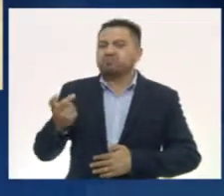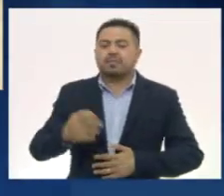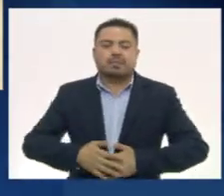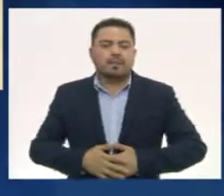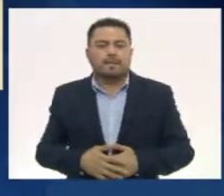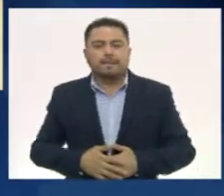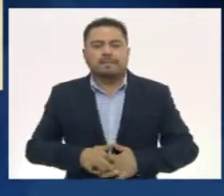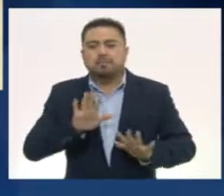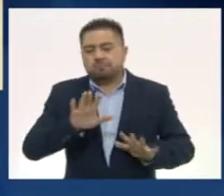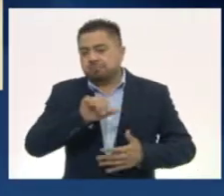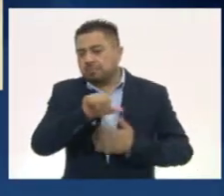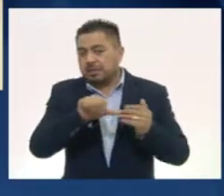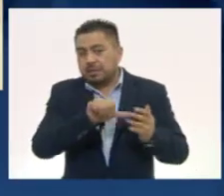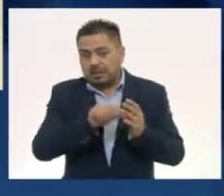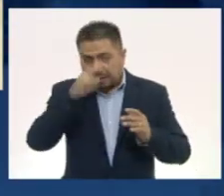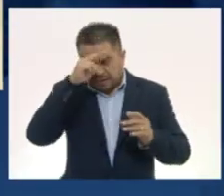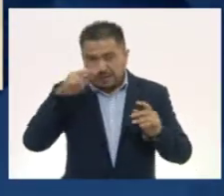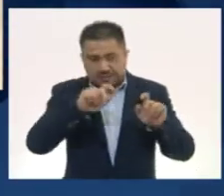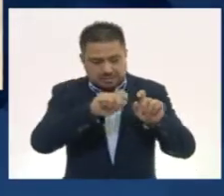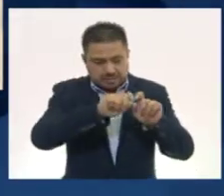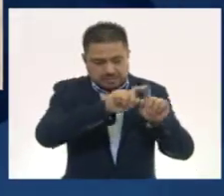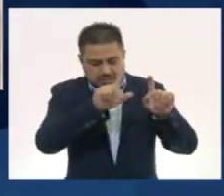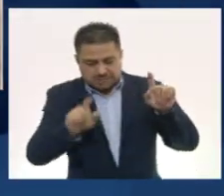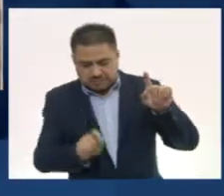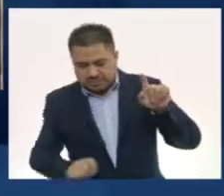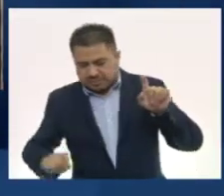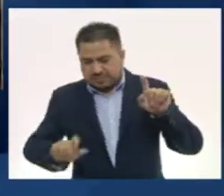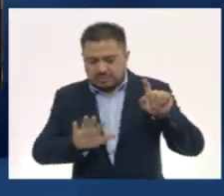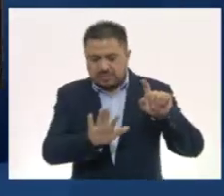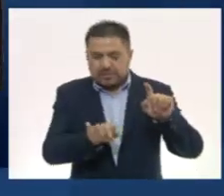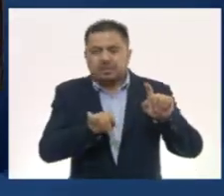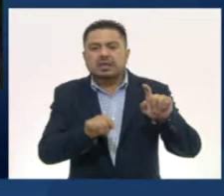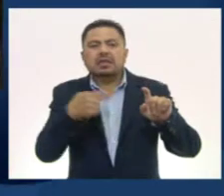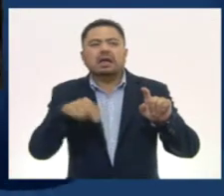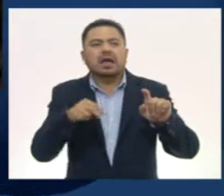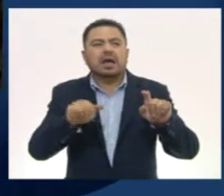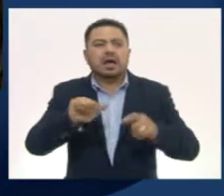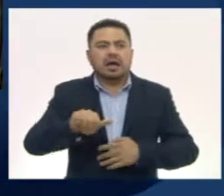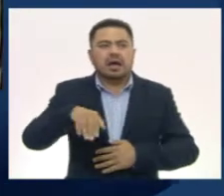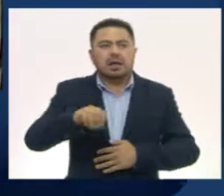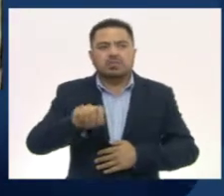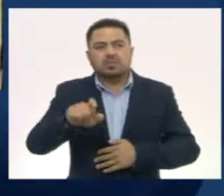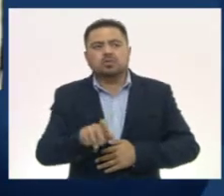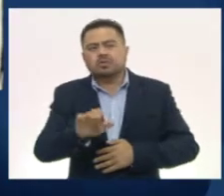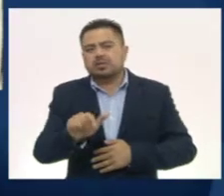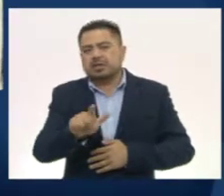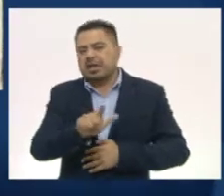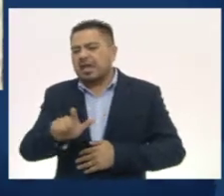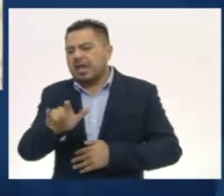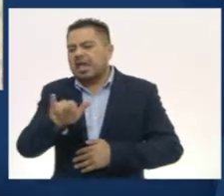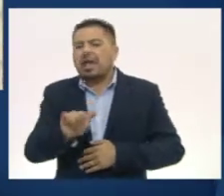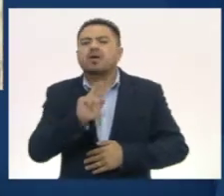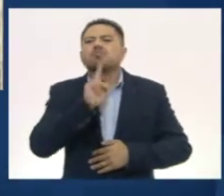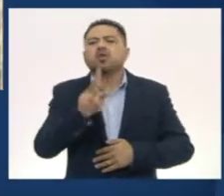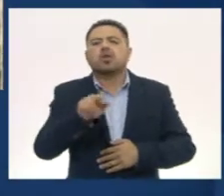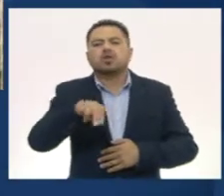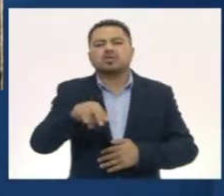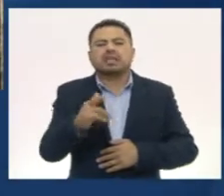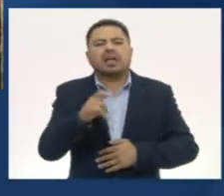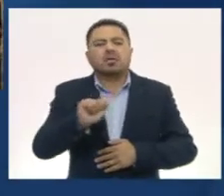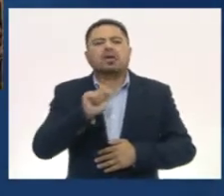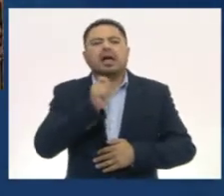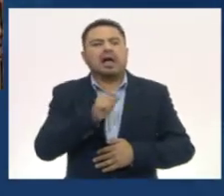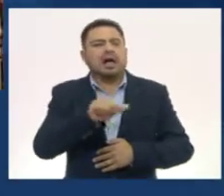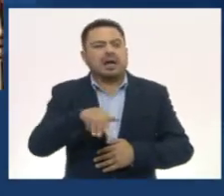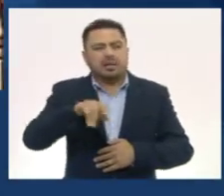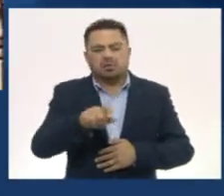En el centro de México se llamaban amoshkali, término que se compone de las voces nahuas, amosh, libro,